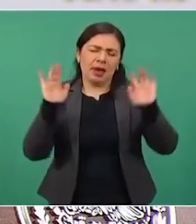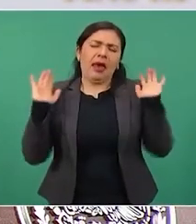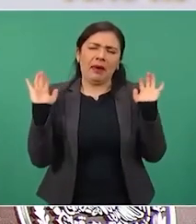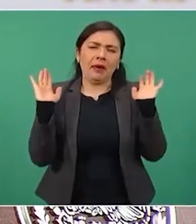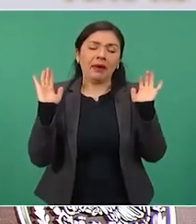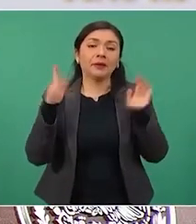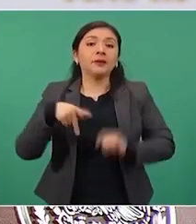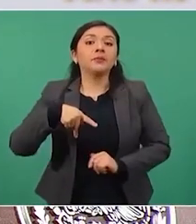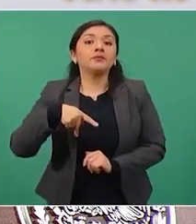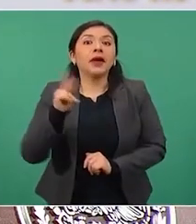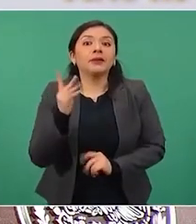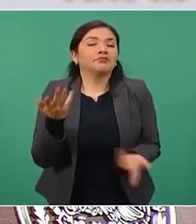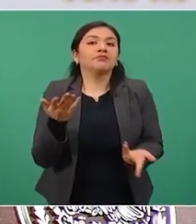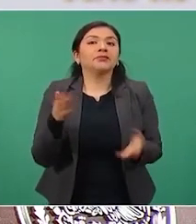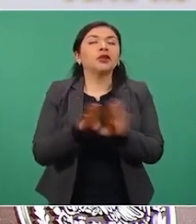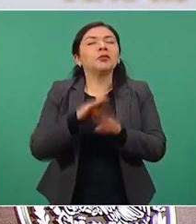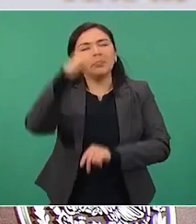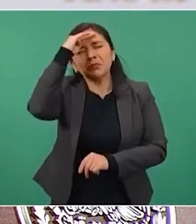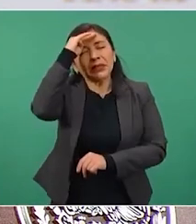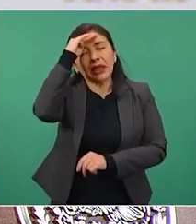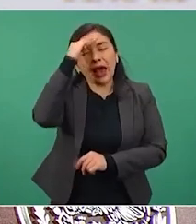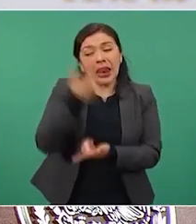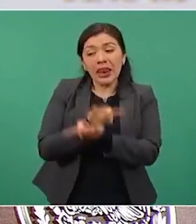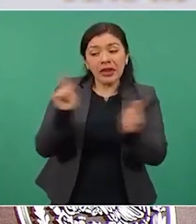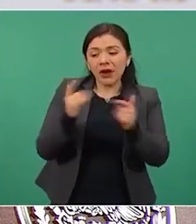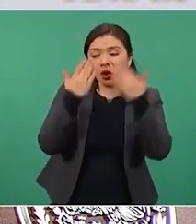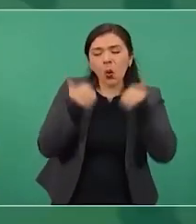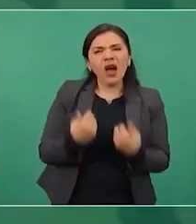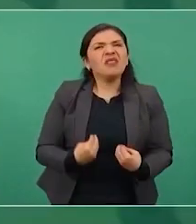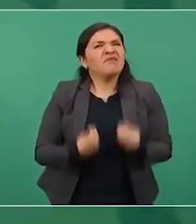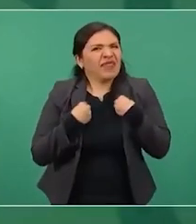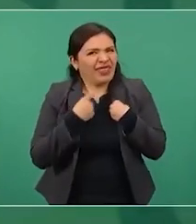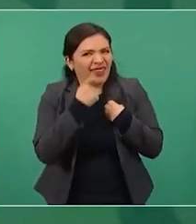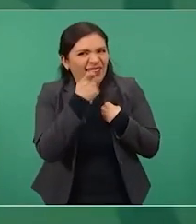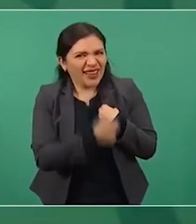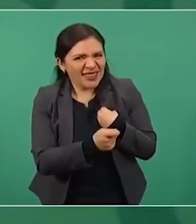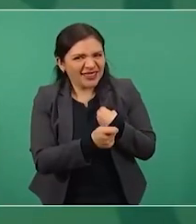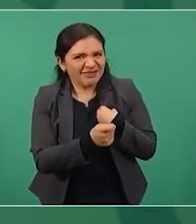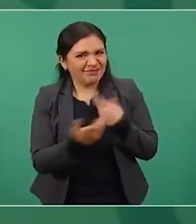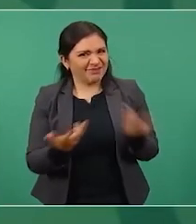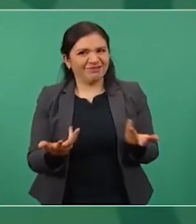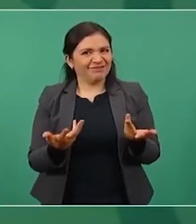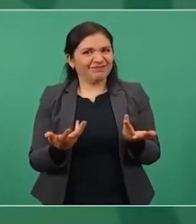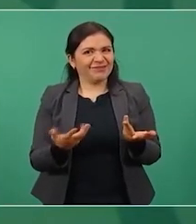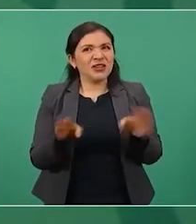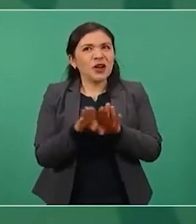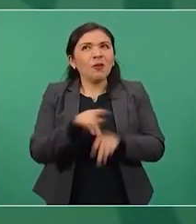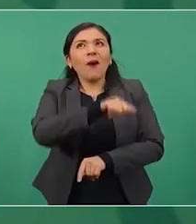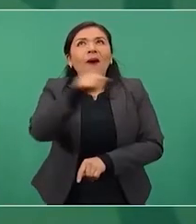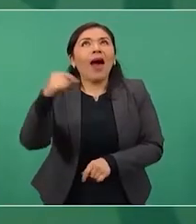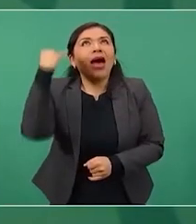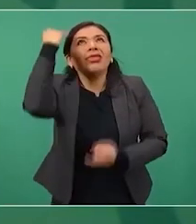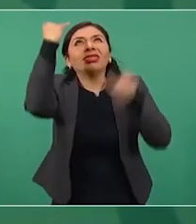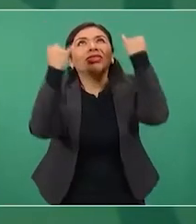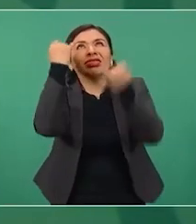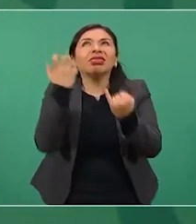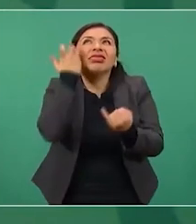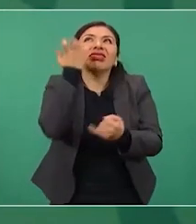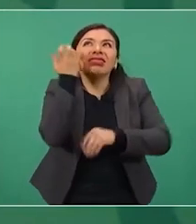¿qué sería la vida sin poder imaginar cosas,